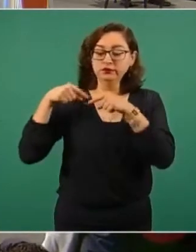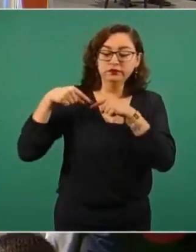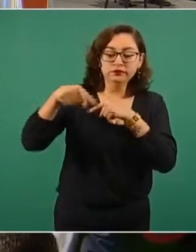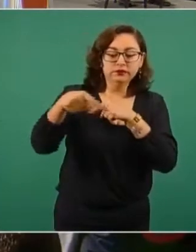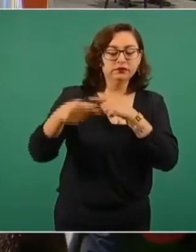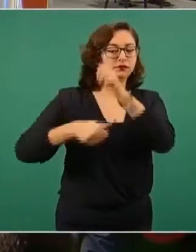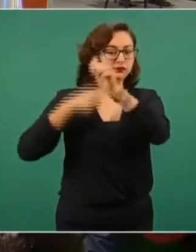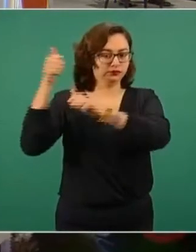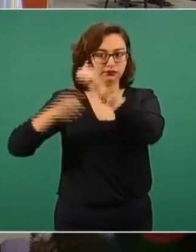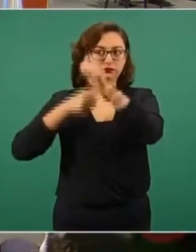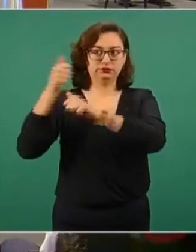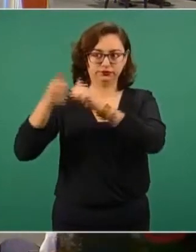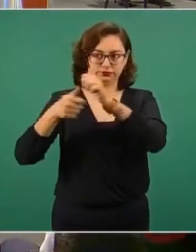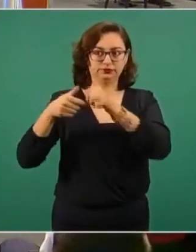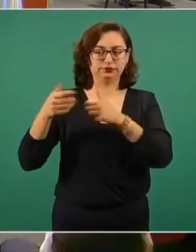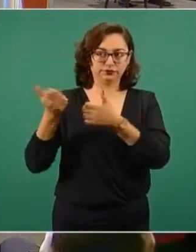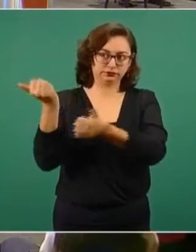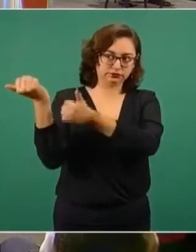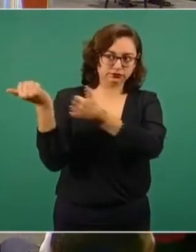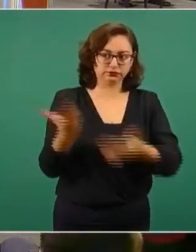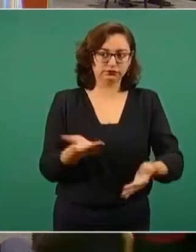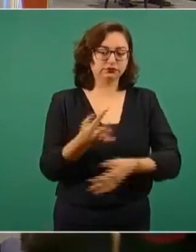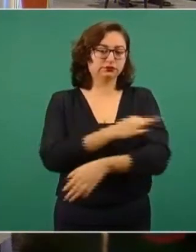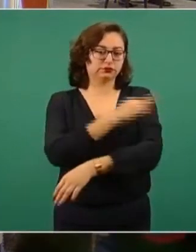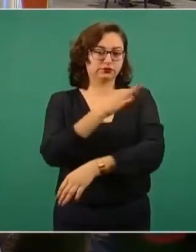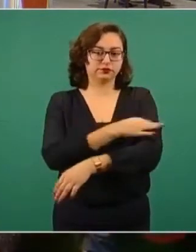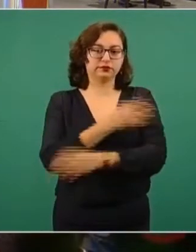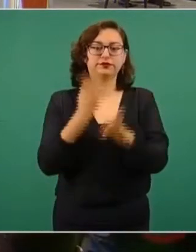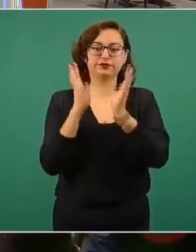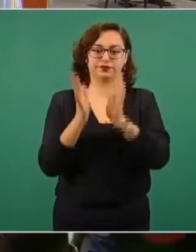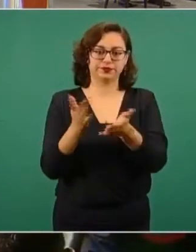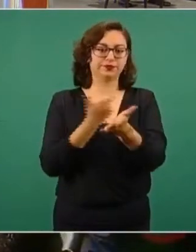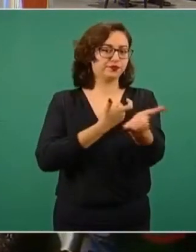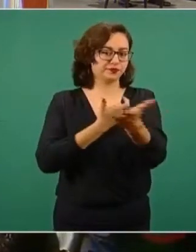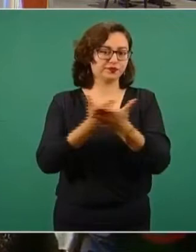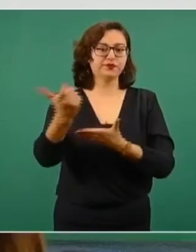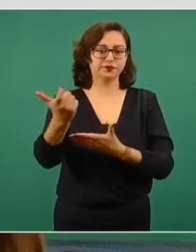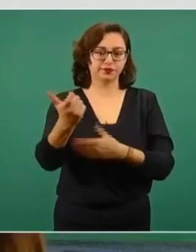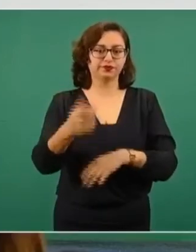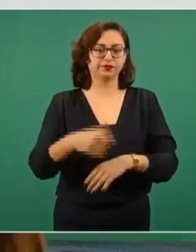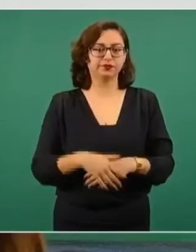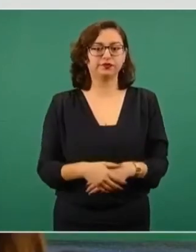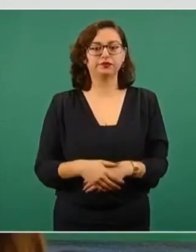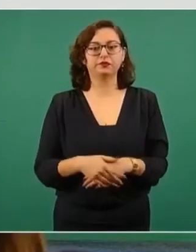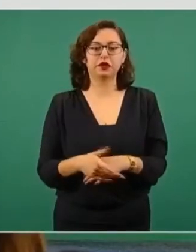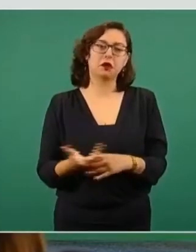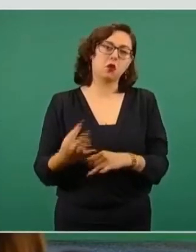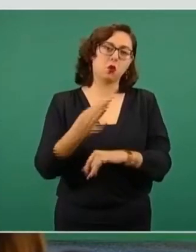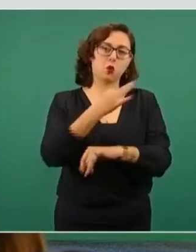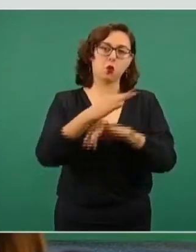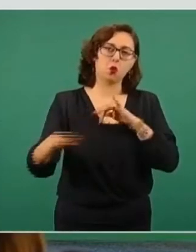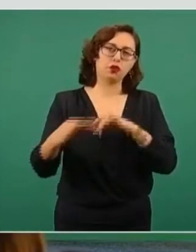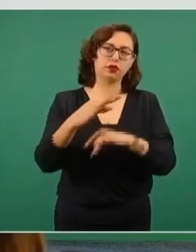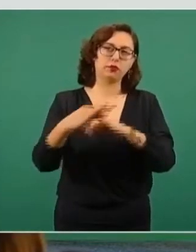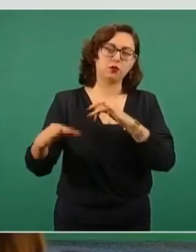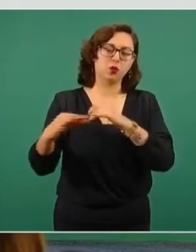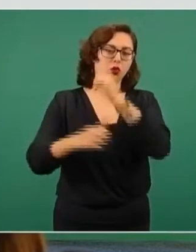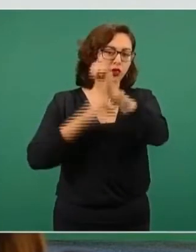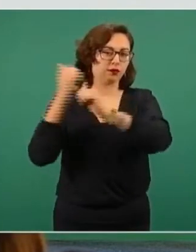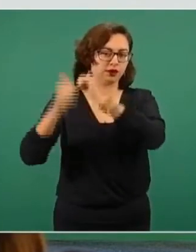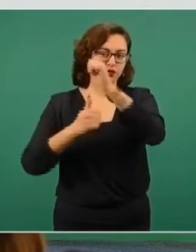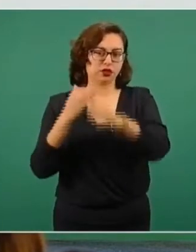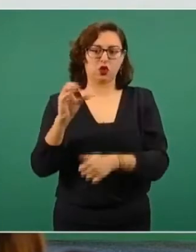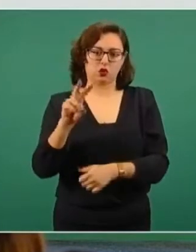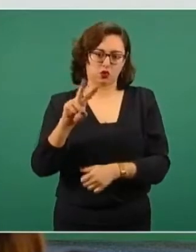correspondiente, etcétera, a cargo de la Secretaría de Salud. Entonces, estimamos últimos días de abril recibir el primer envío de COVAX.